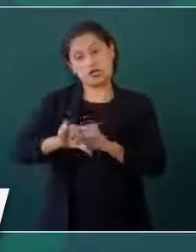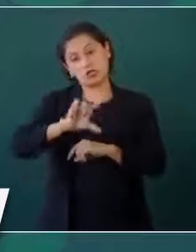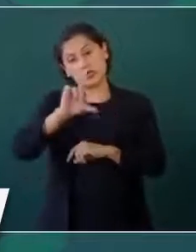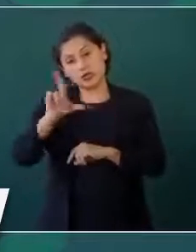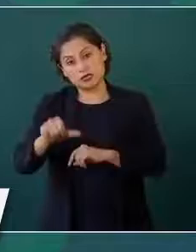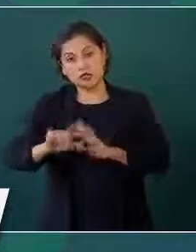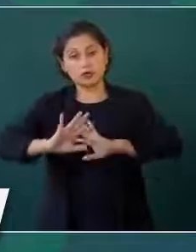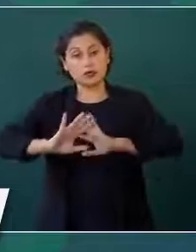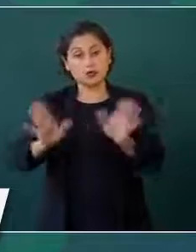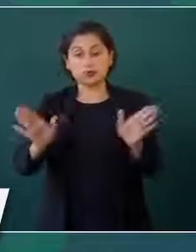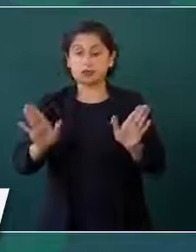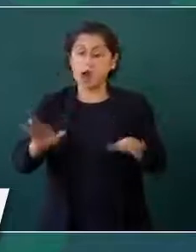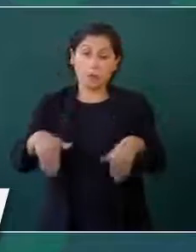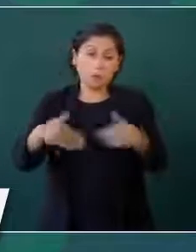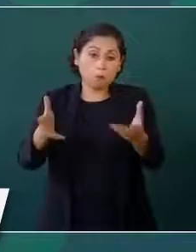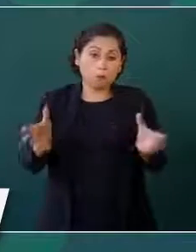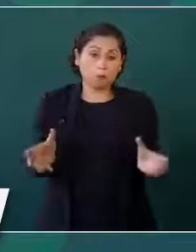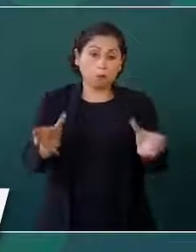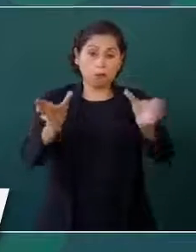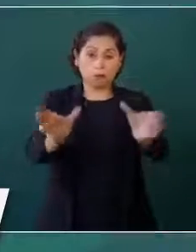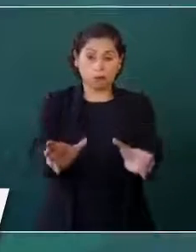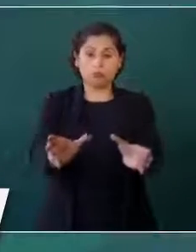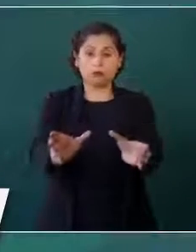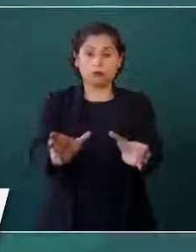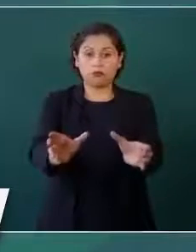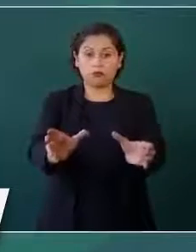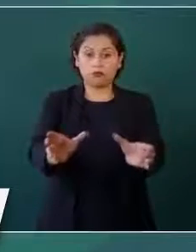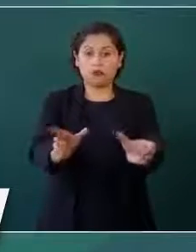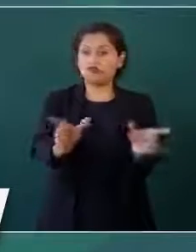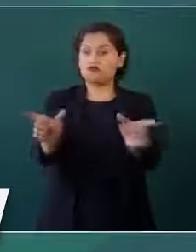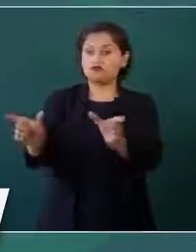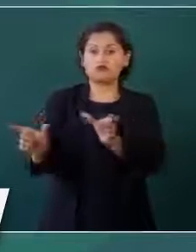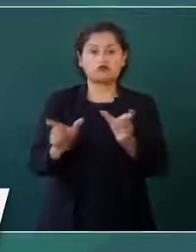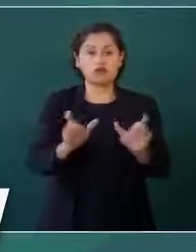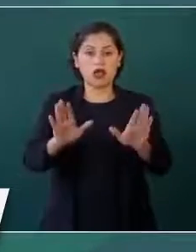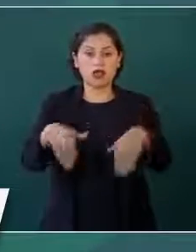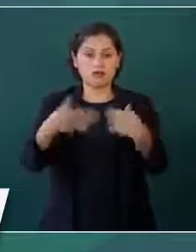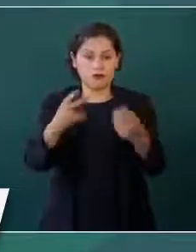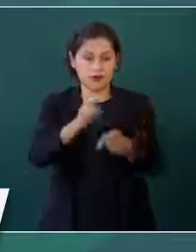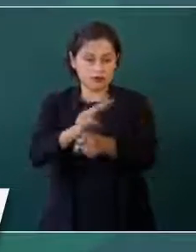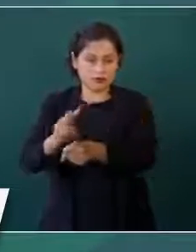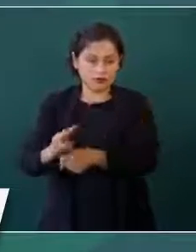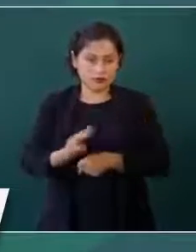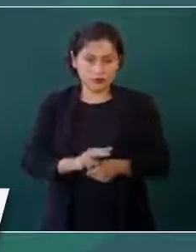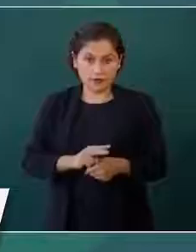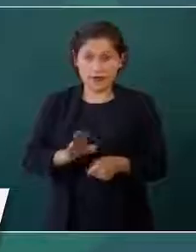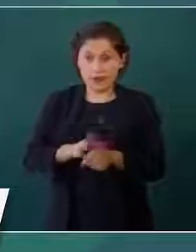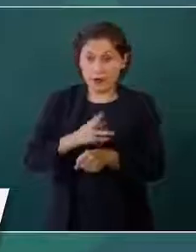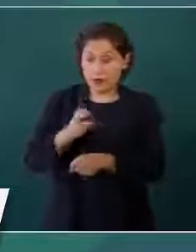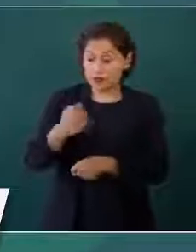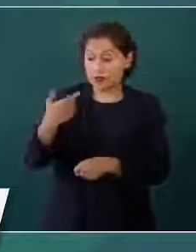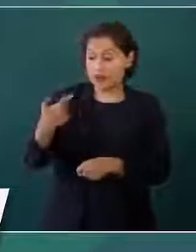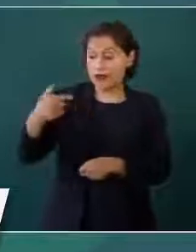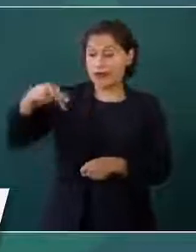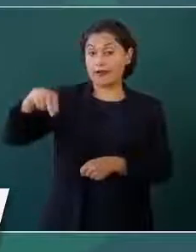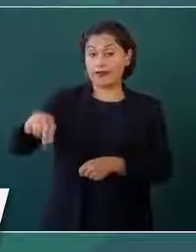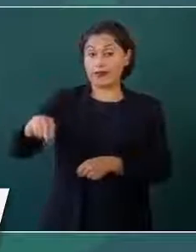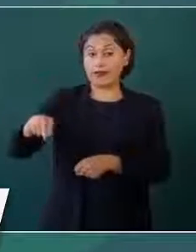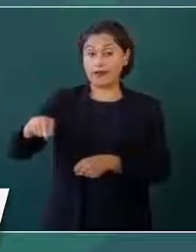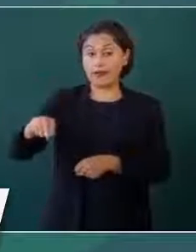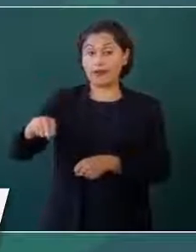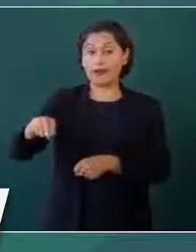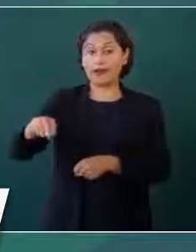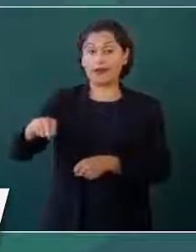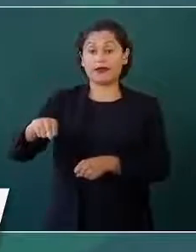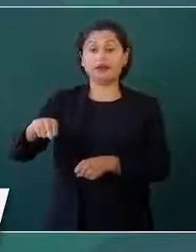ya de manera definitiva a la calle. Entonces, la presencia de la Guardia Nacional va a ir creciendo de